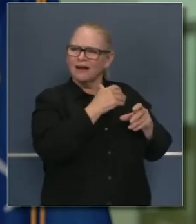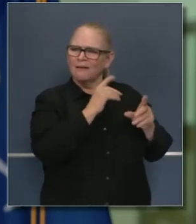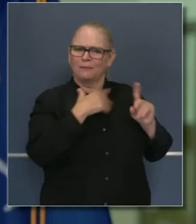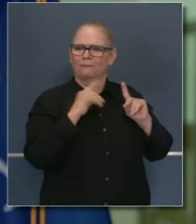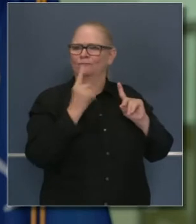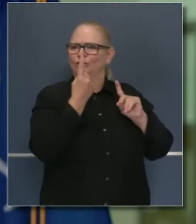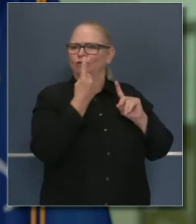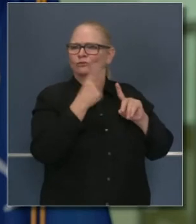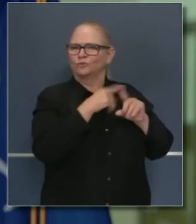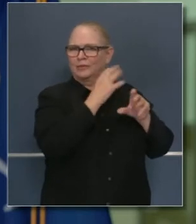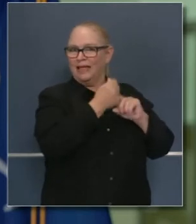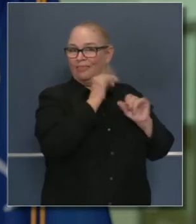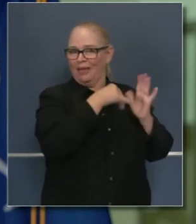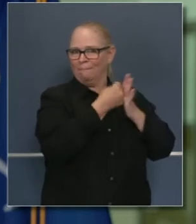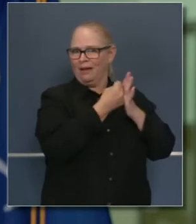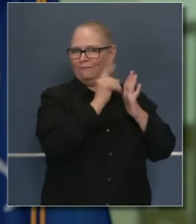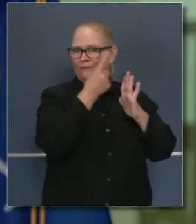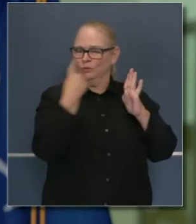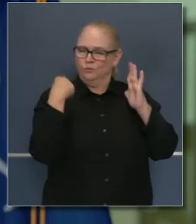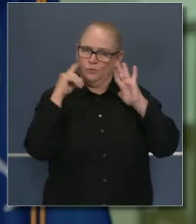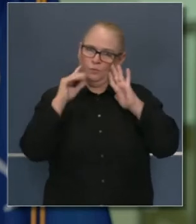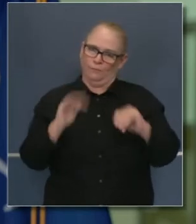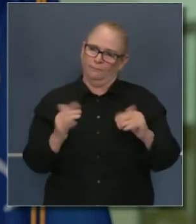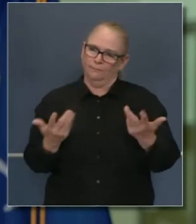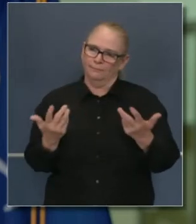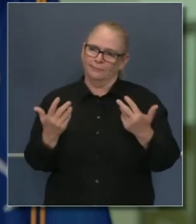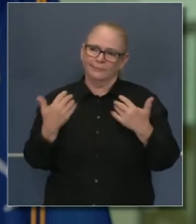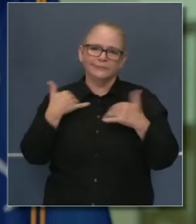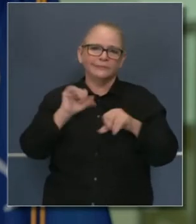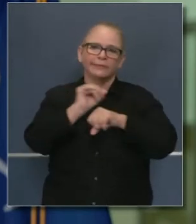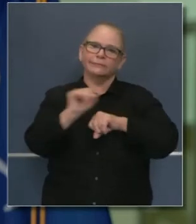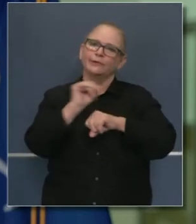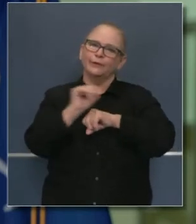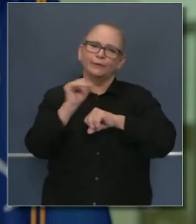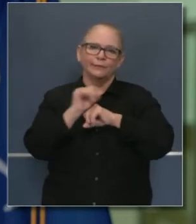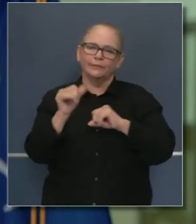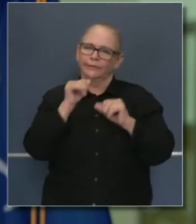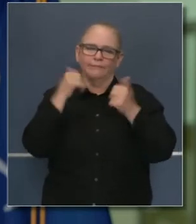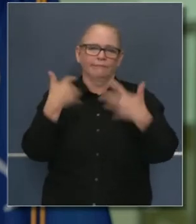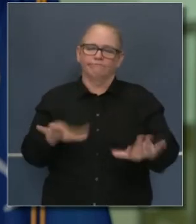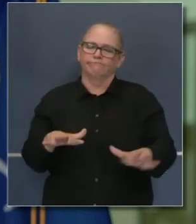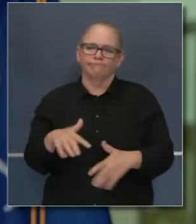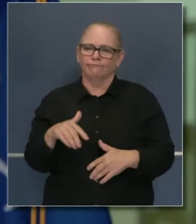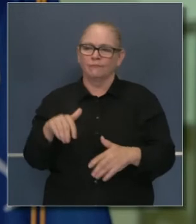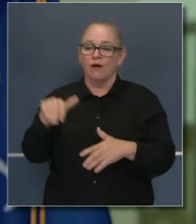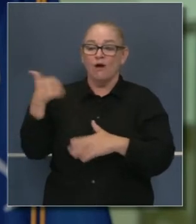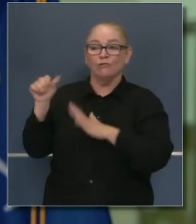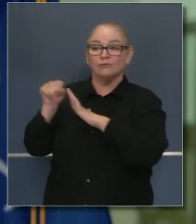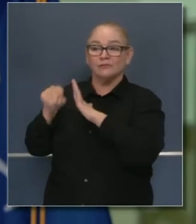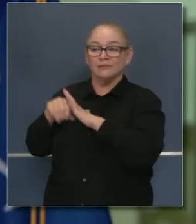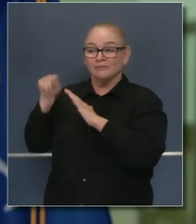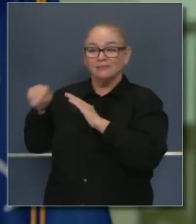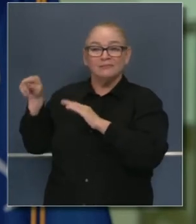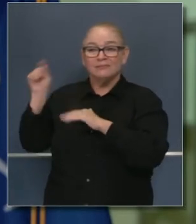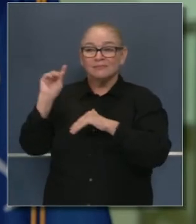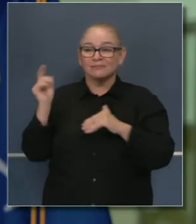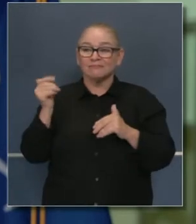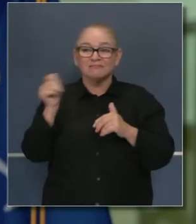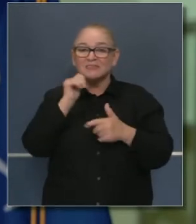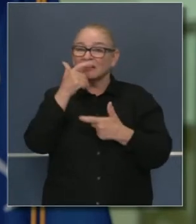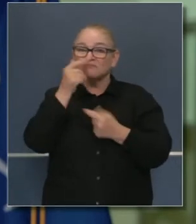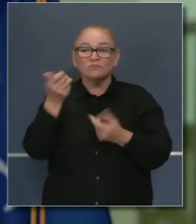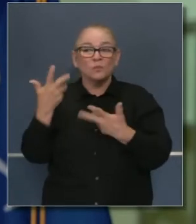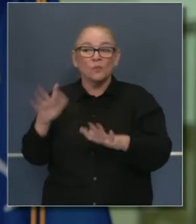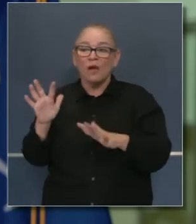grupo de Estados que va a recibir ese dinero. De modo que estamos trabajando arduamente. No me estoy alejando de eso. Algunos estados, notablemente, no están